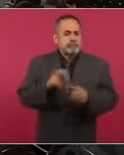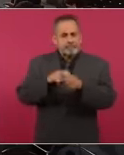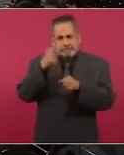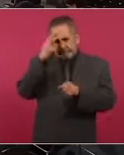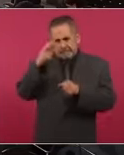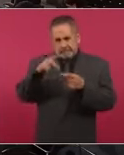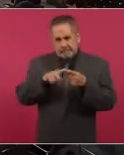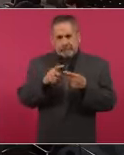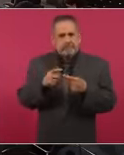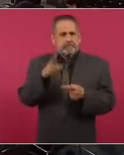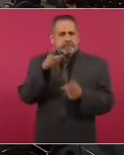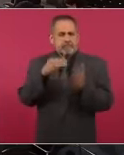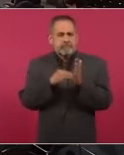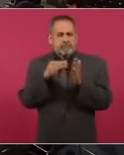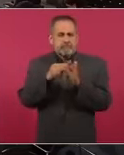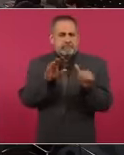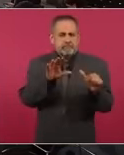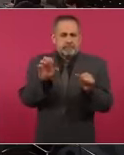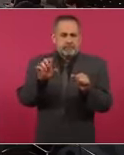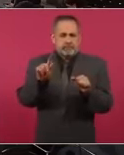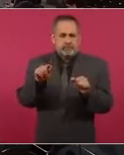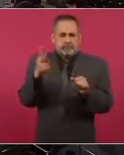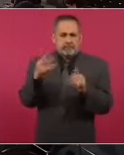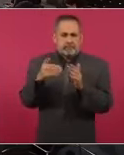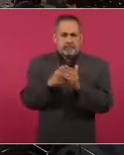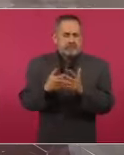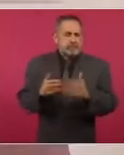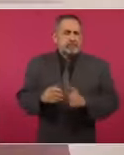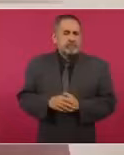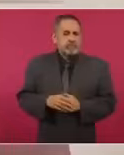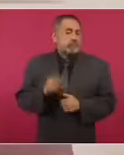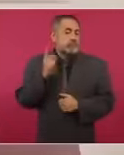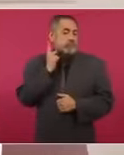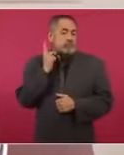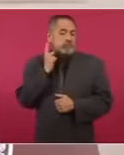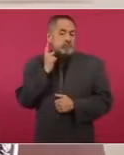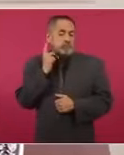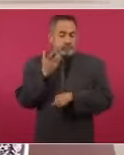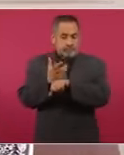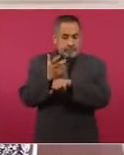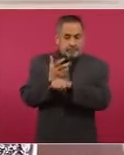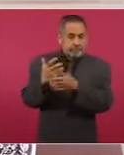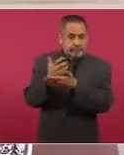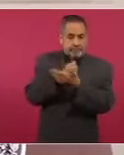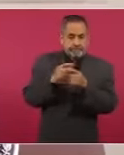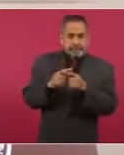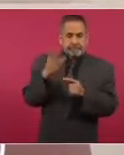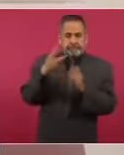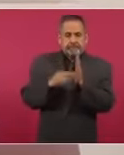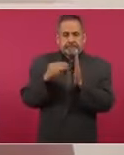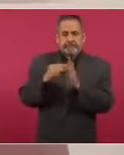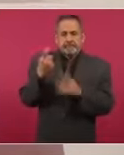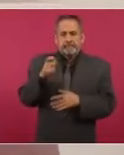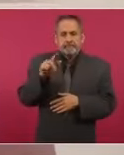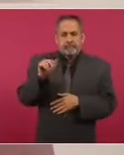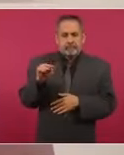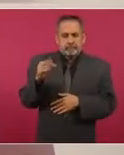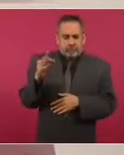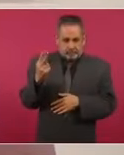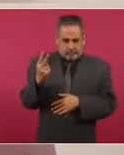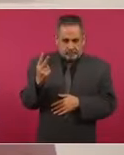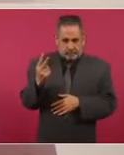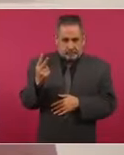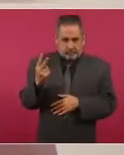México tres millones seiscientos setenta y dos mil, un diputado en Estados Unidos tres millones ciento cuarenta dos,